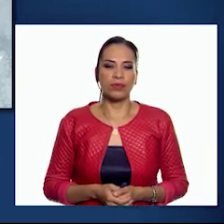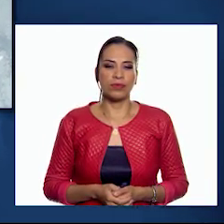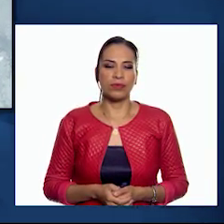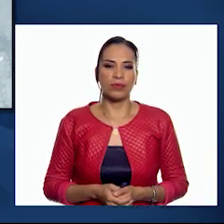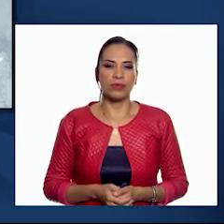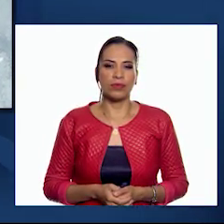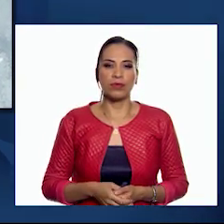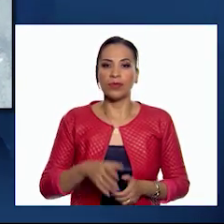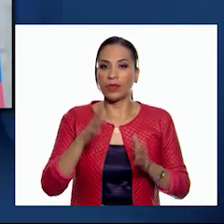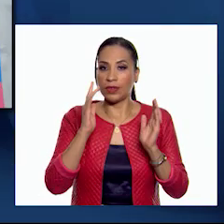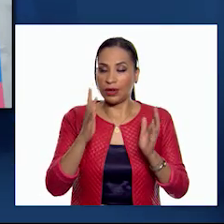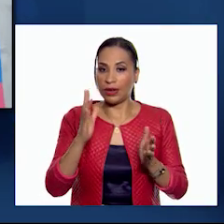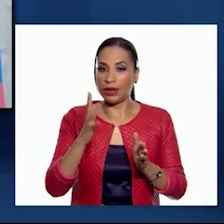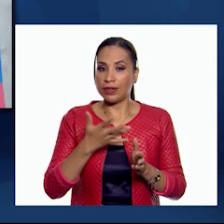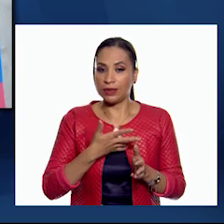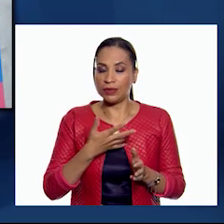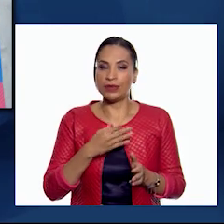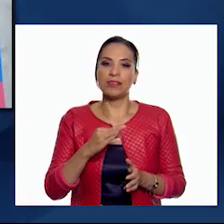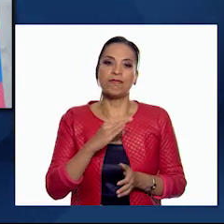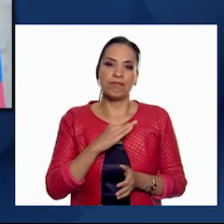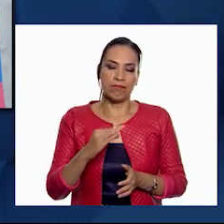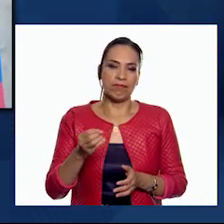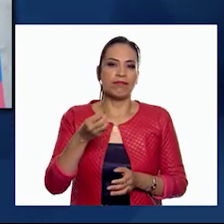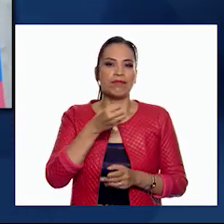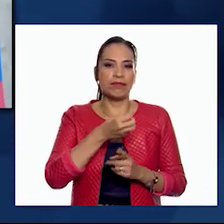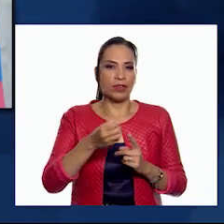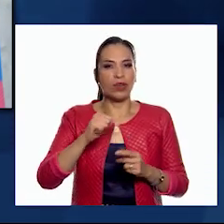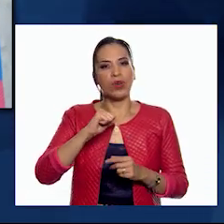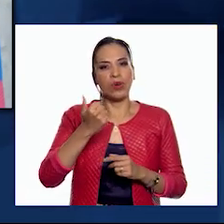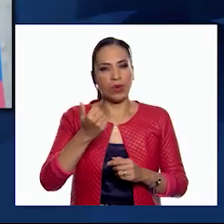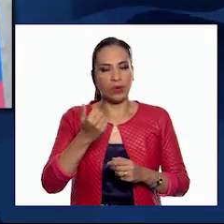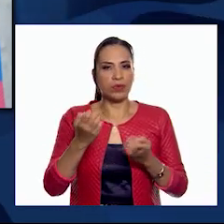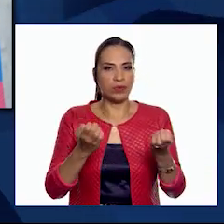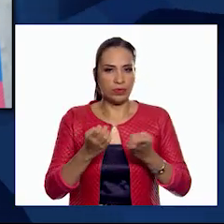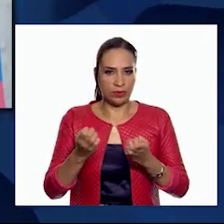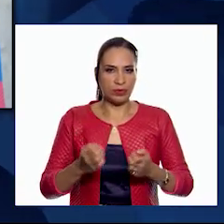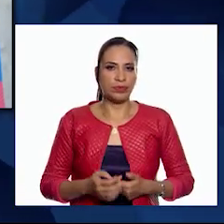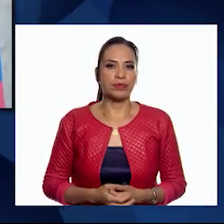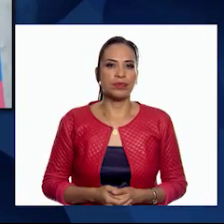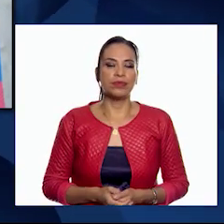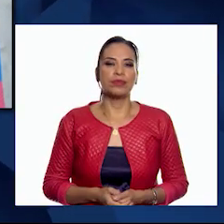Cuando lo hayas logrado, podrás organizar el siguiente reto.